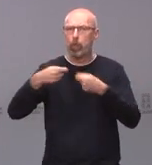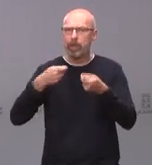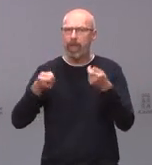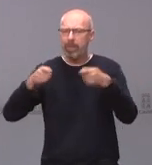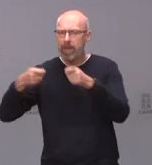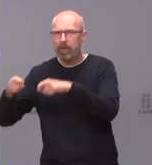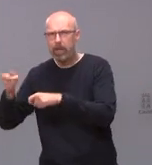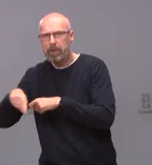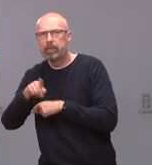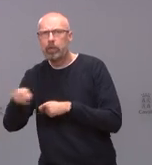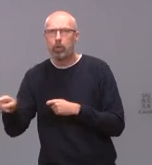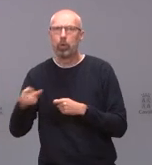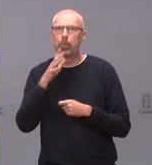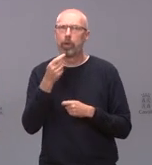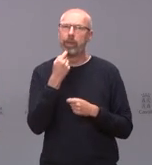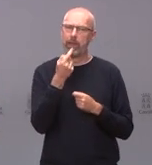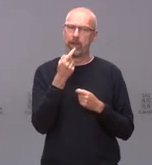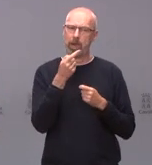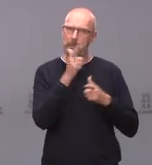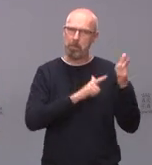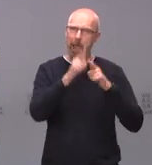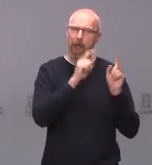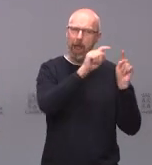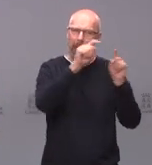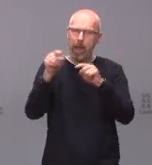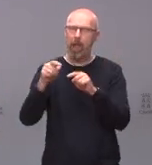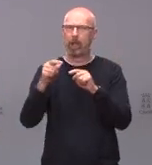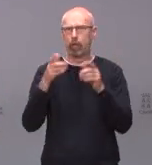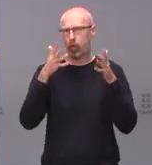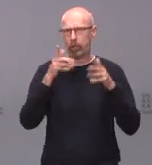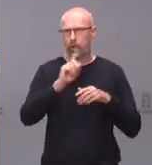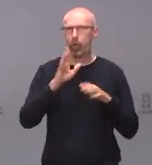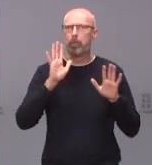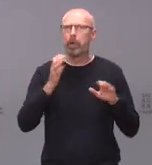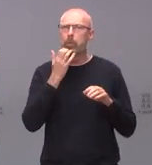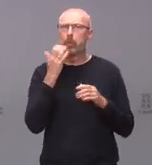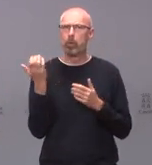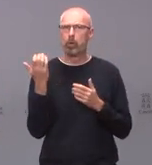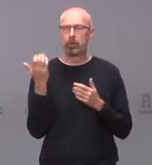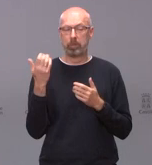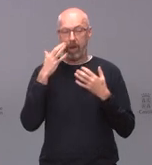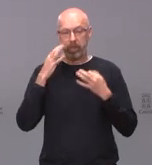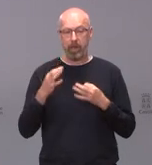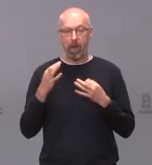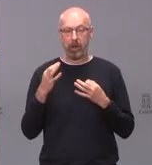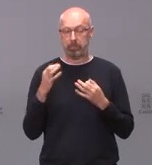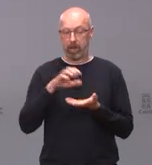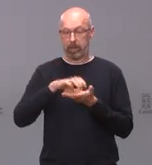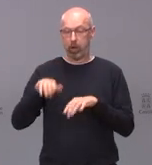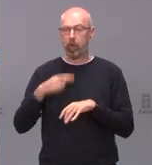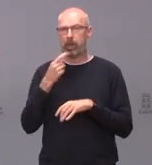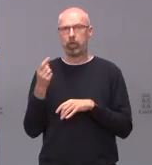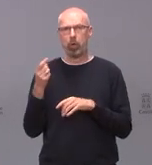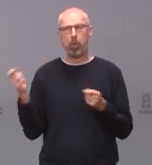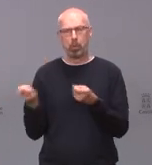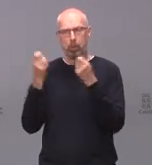no recomienda viajar de un sitio a otro, pero al mismo tiempo la Junta de Castilla y León está haciendo una campaña de publicidad de Castilla y León